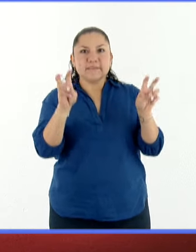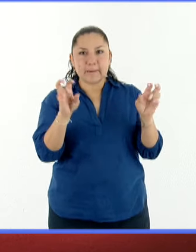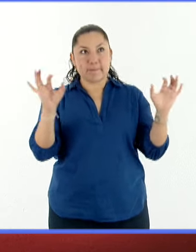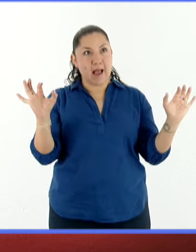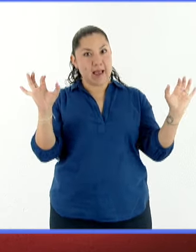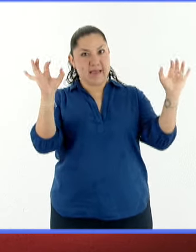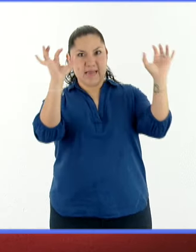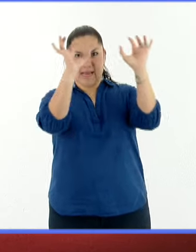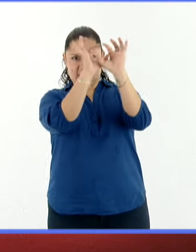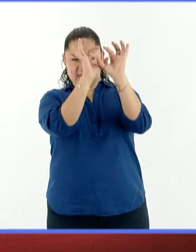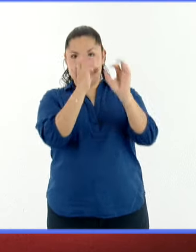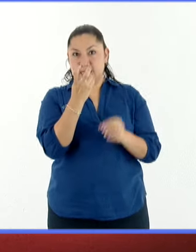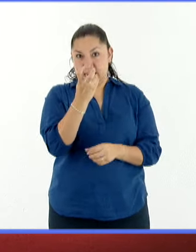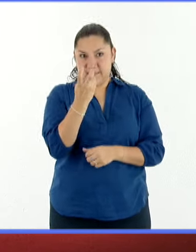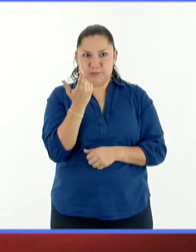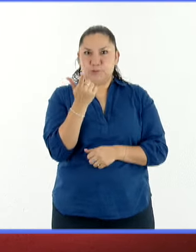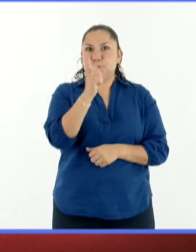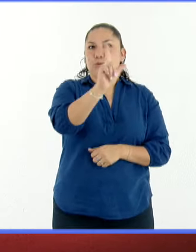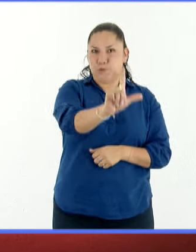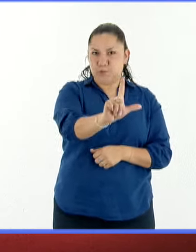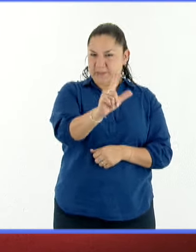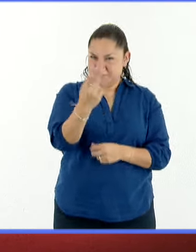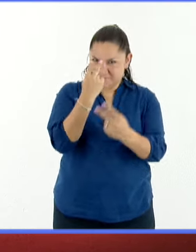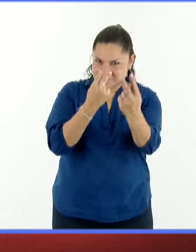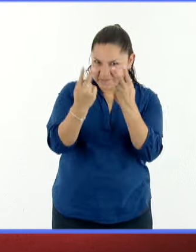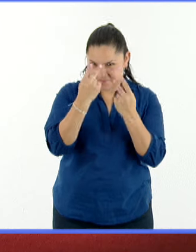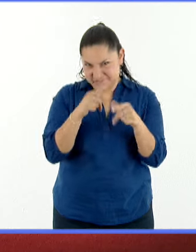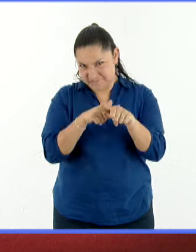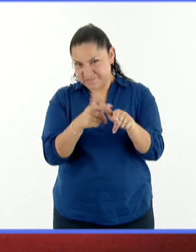solar que sucederá el próximo lunes. Acompáñenos.